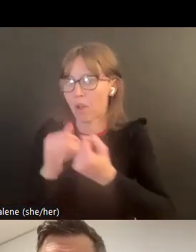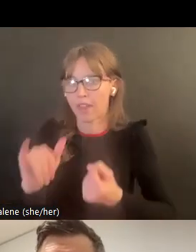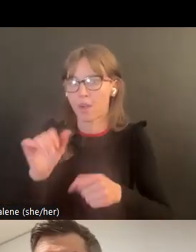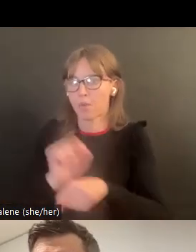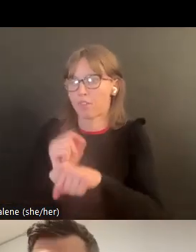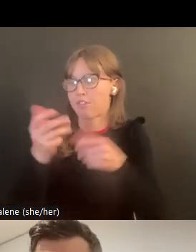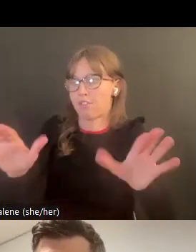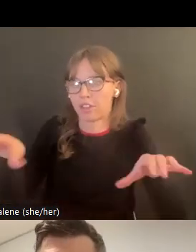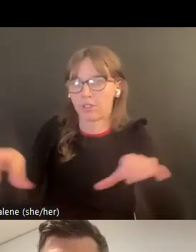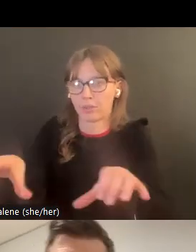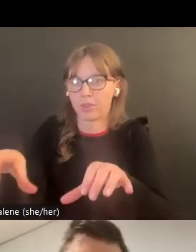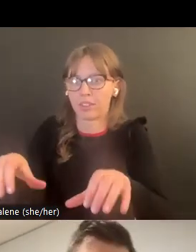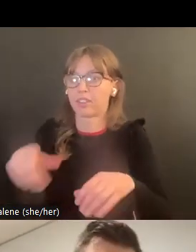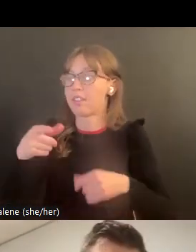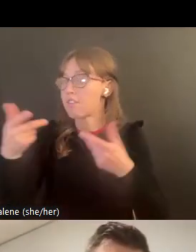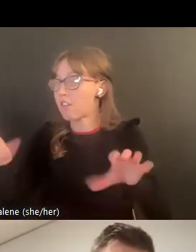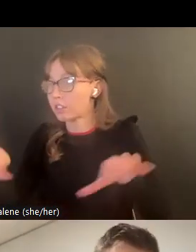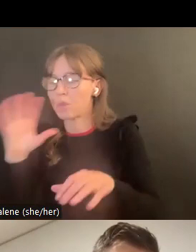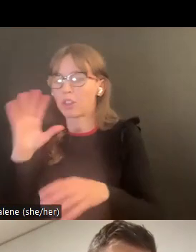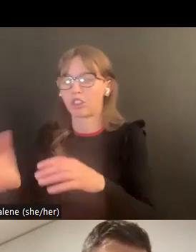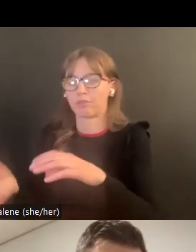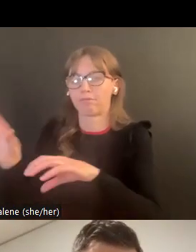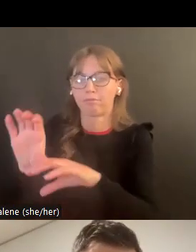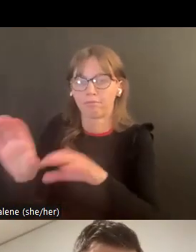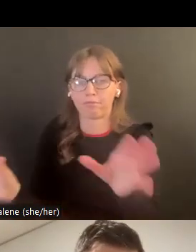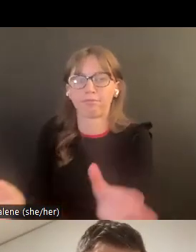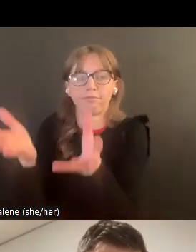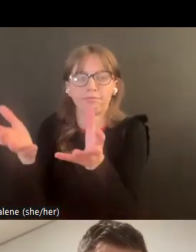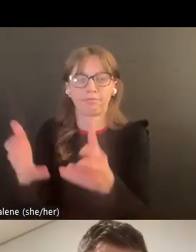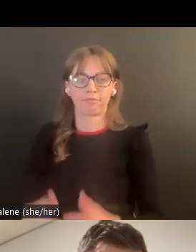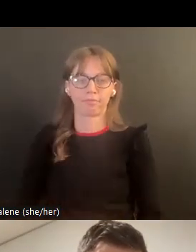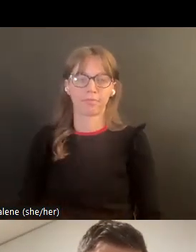solamente aumentar eso y lo que ya estamos haciendo